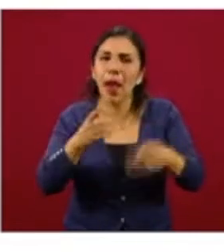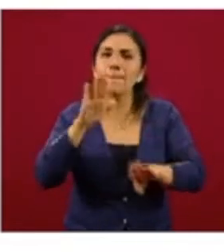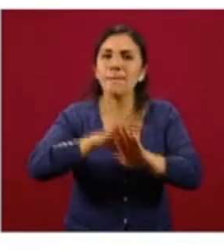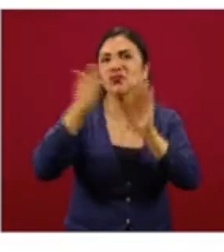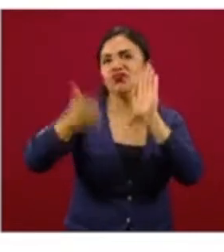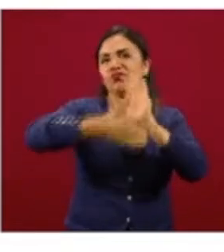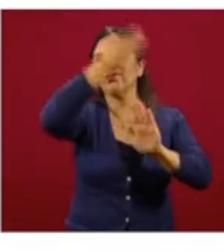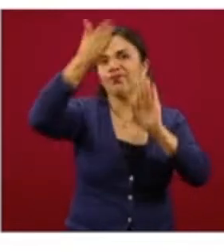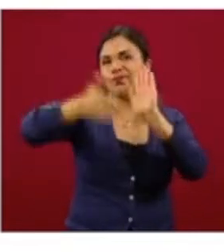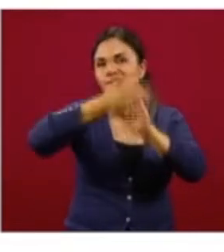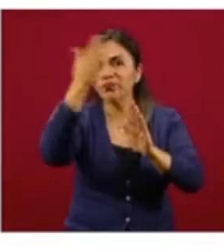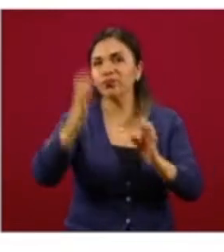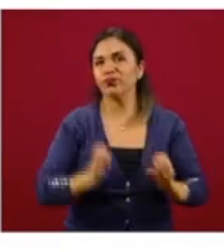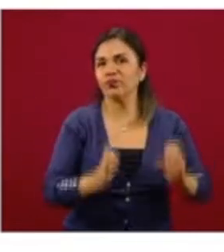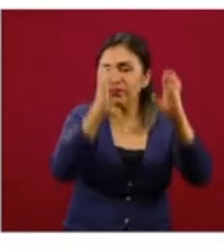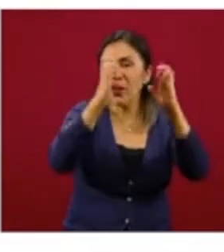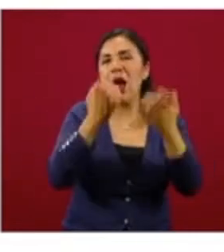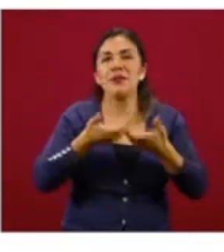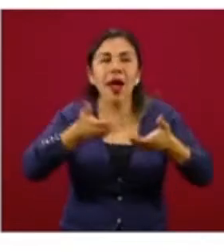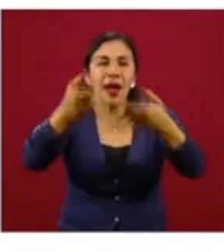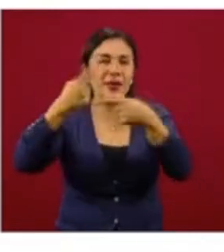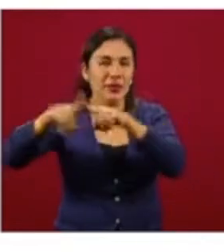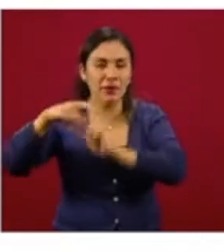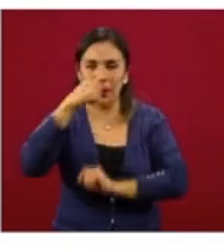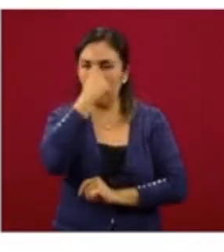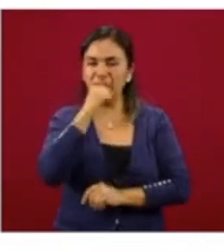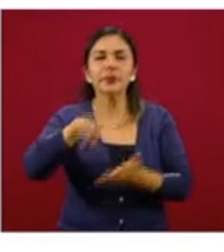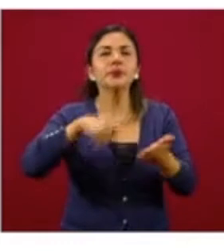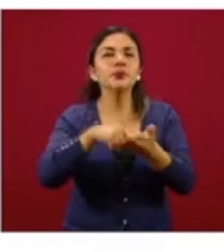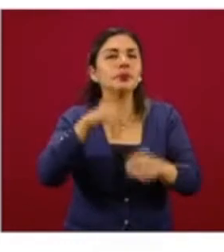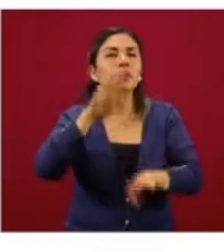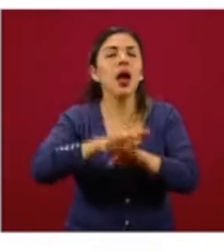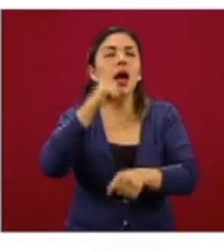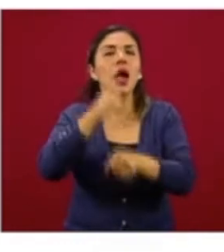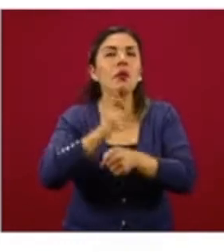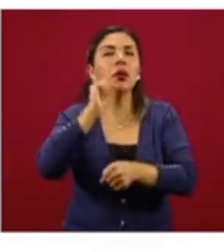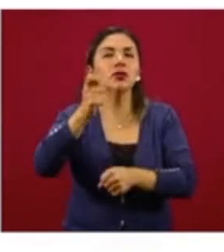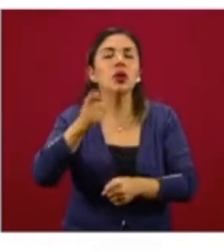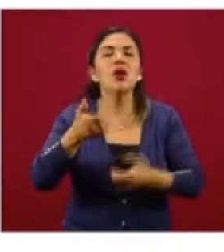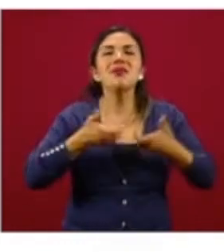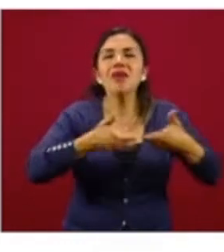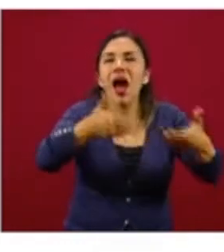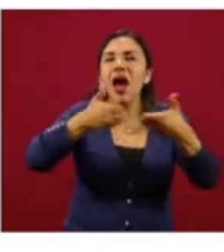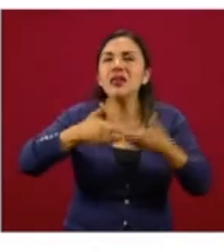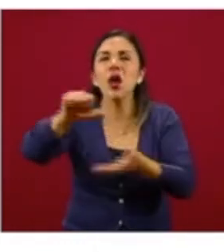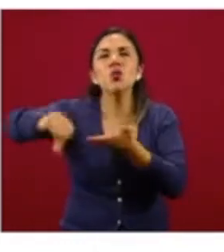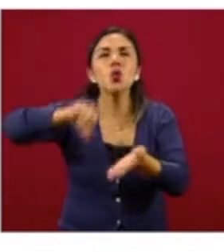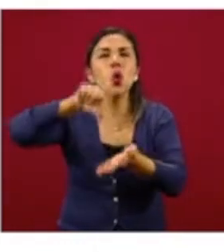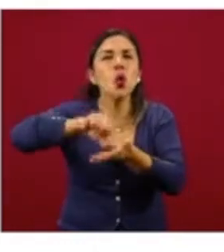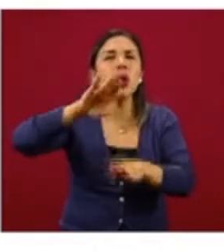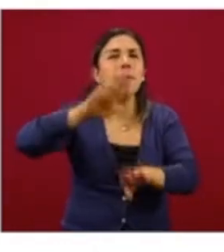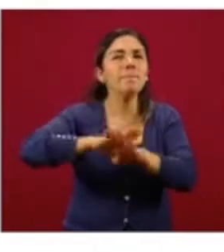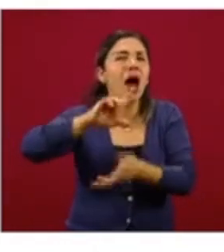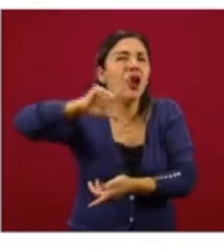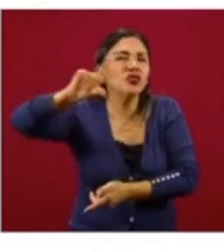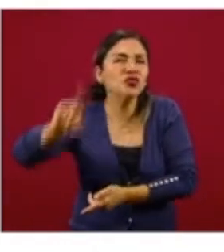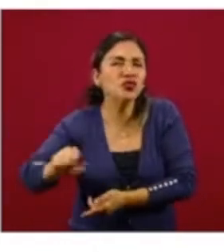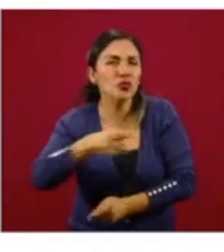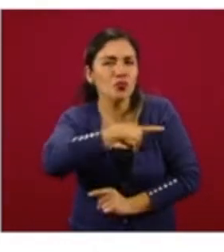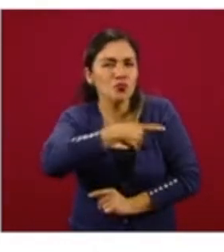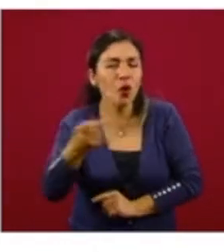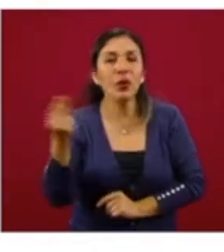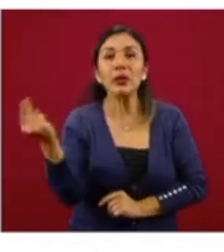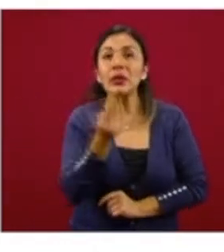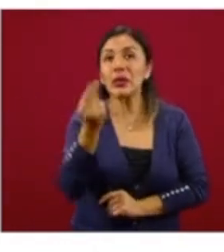construcción en infraestructura pública localizada en los barrios, en las colonias de mayor marginación y